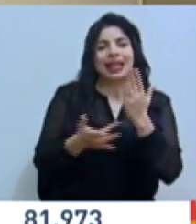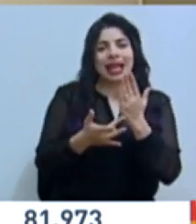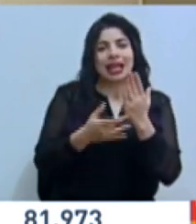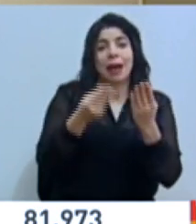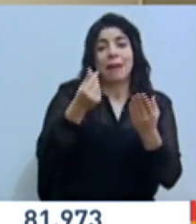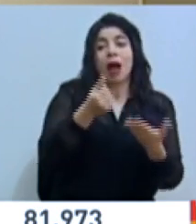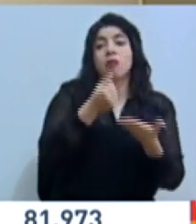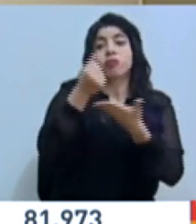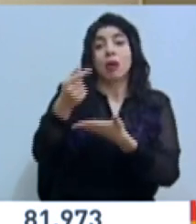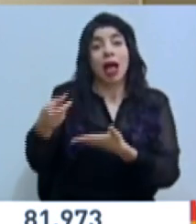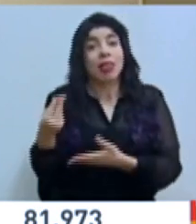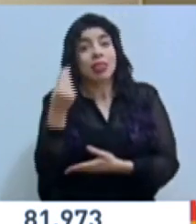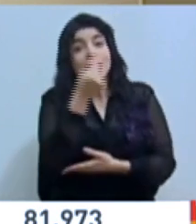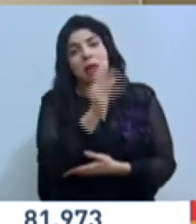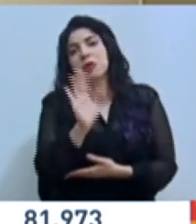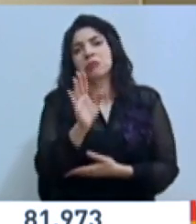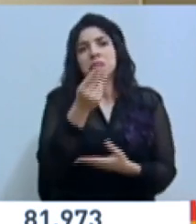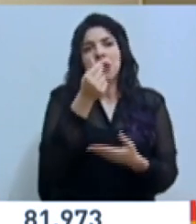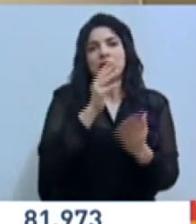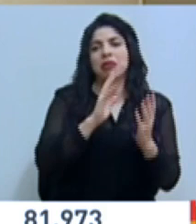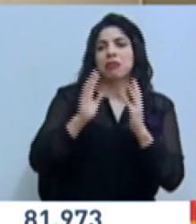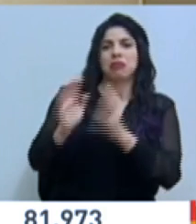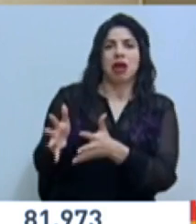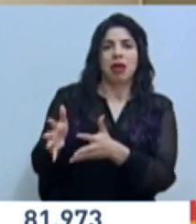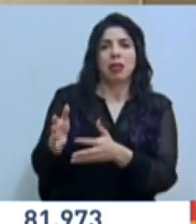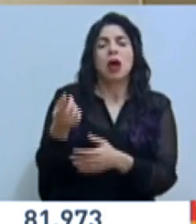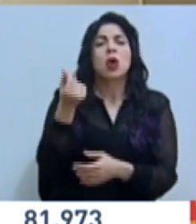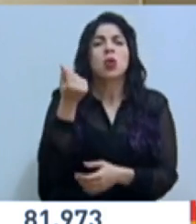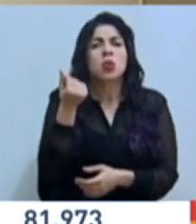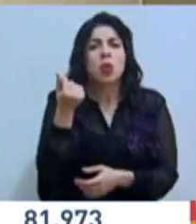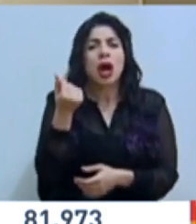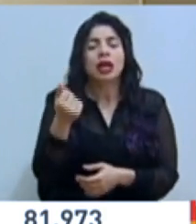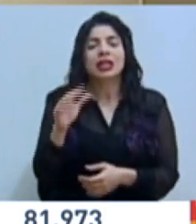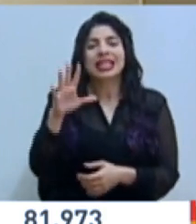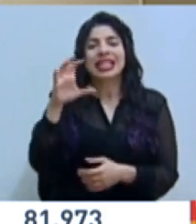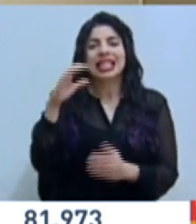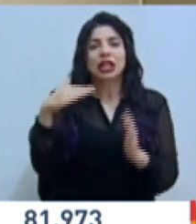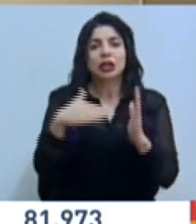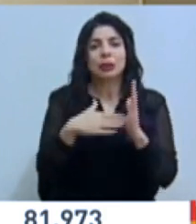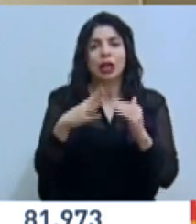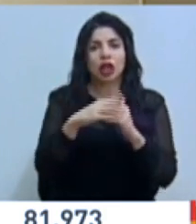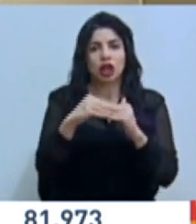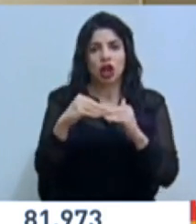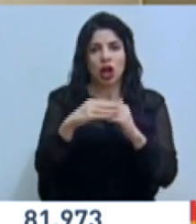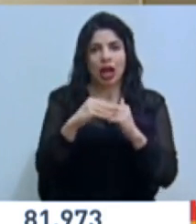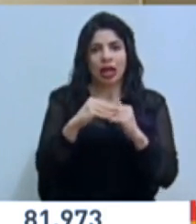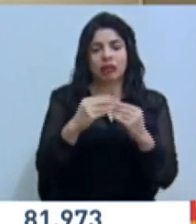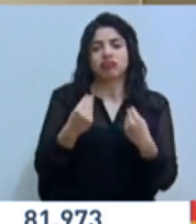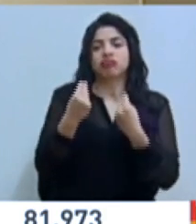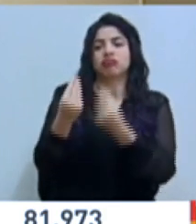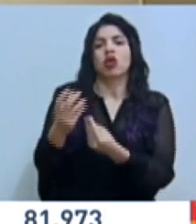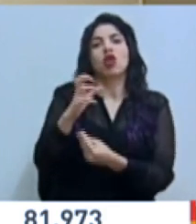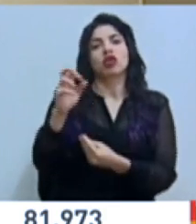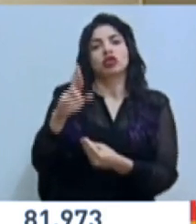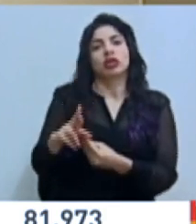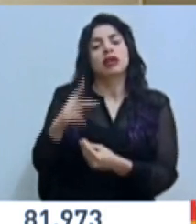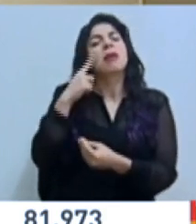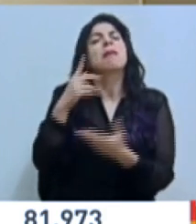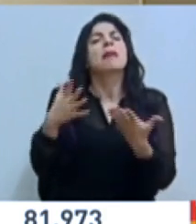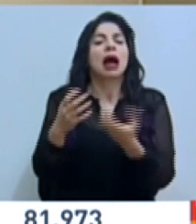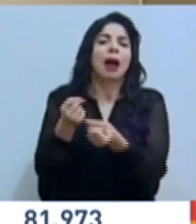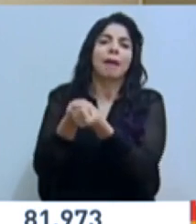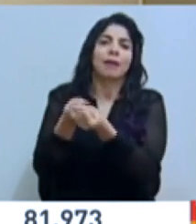bajo la modalidad de ayuda de emergencia por un monto de 500 mil dólares a la República de Costa Rica para apoyarle